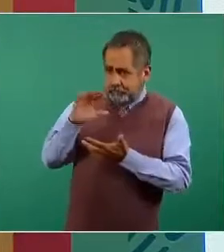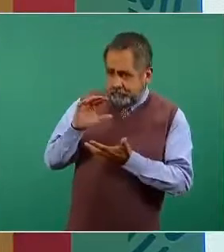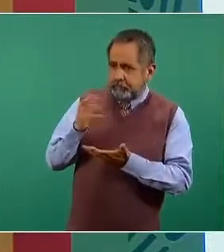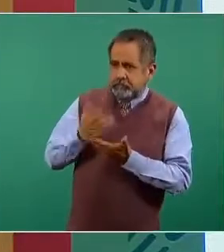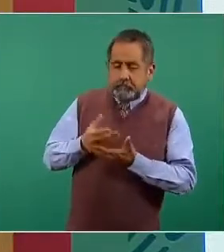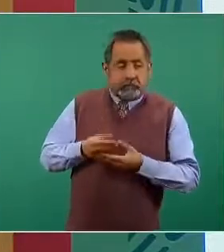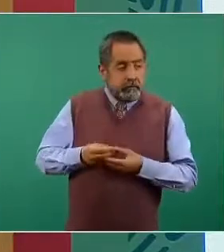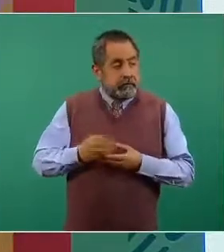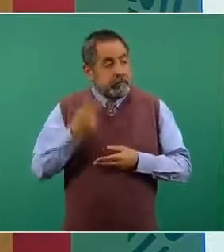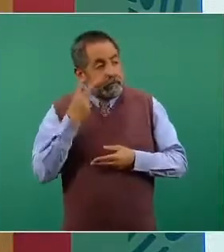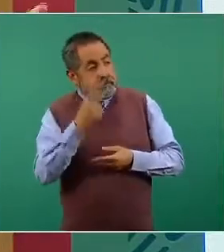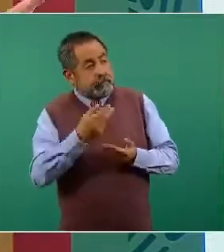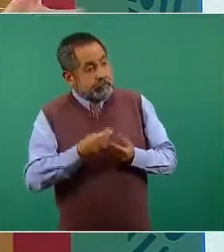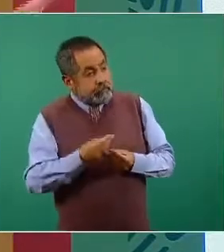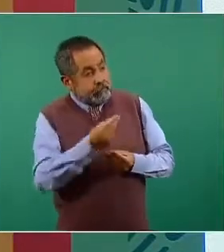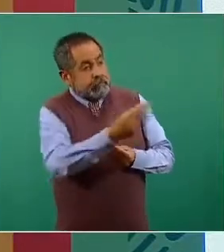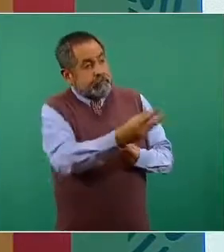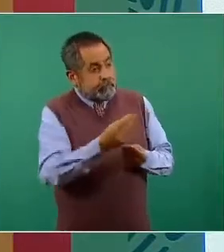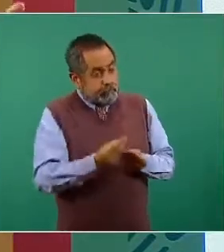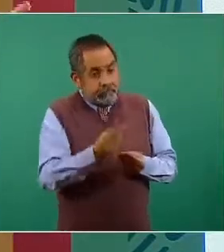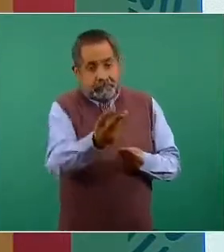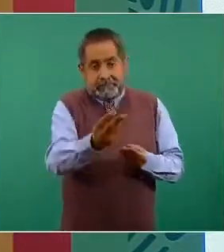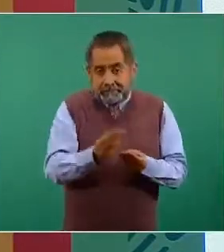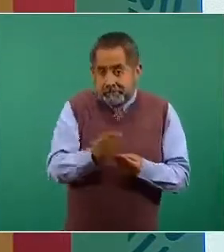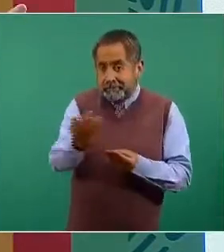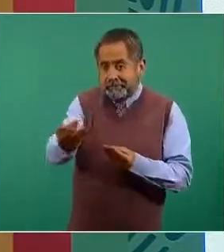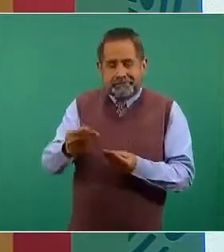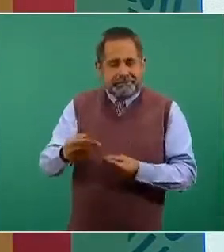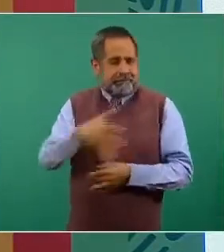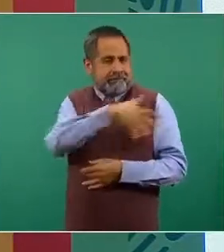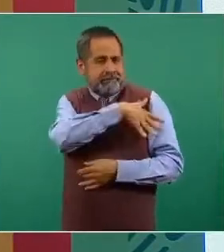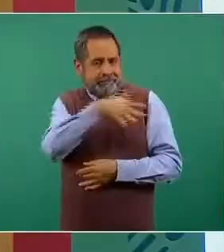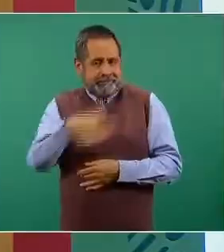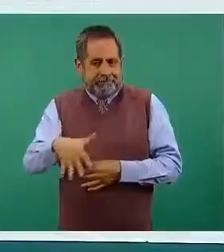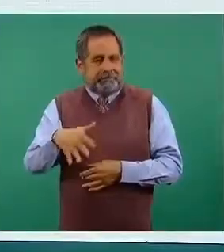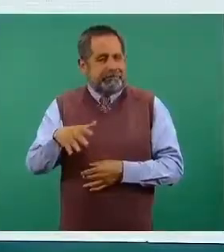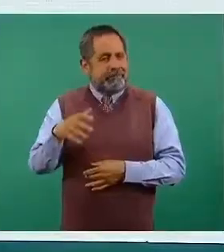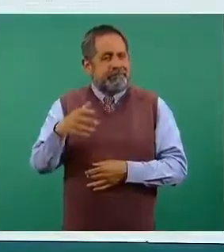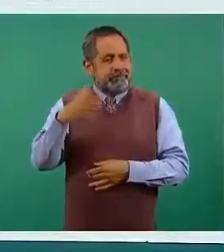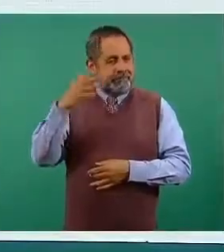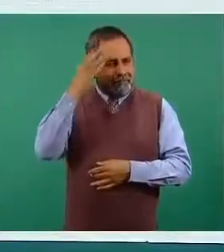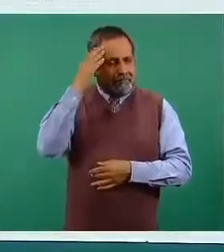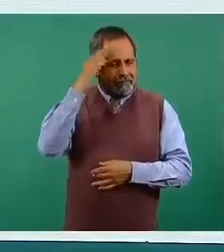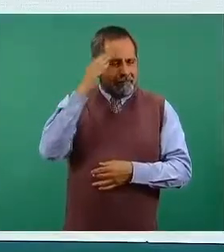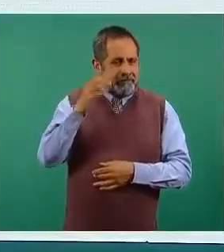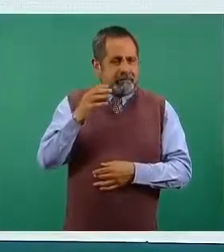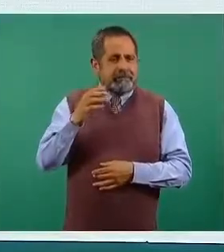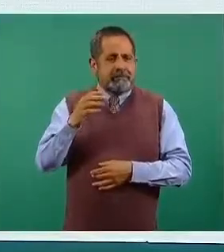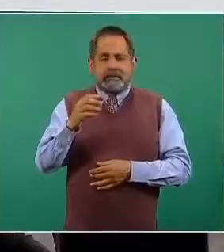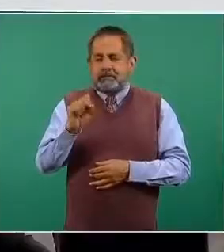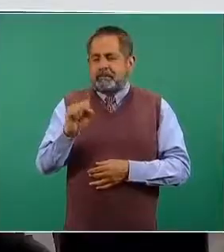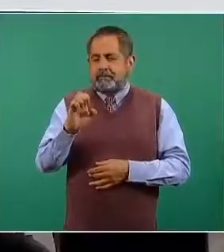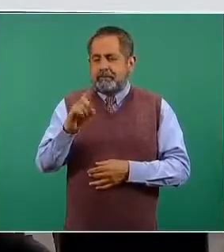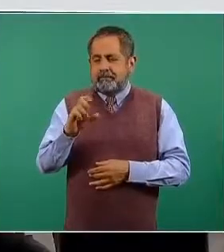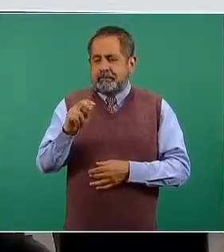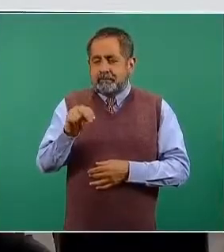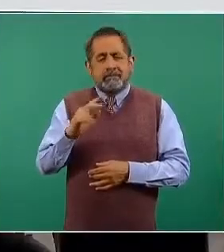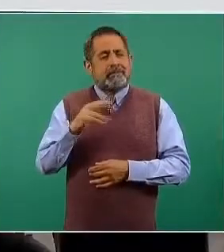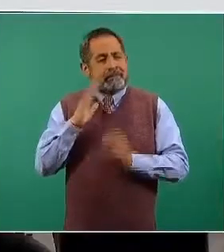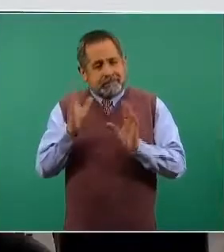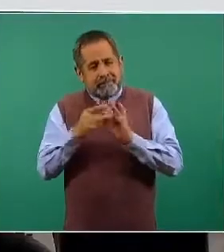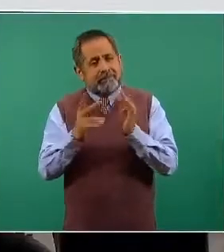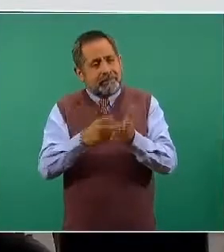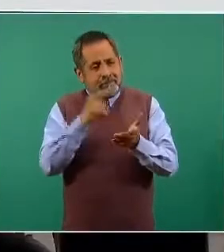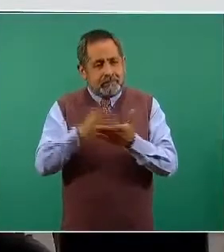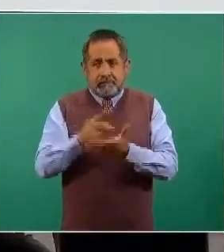nacional. El general Sandoval, nuestro secretario de la Defensa, ha explicado también repetidamente las